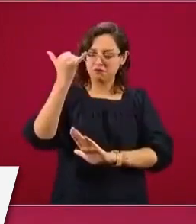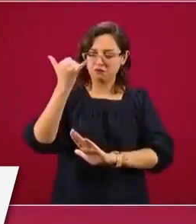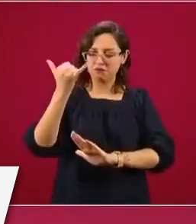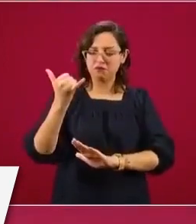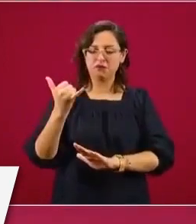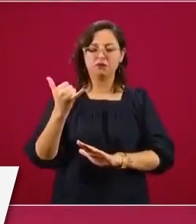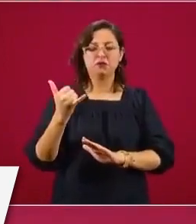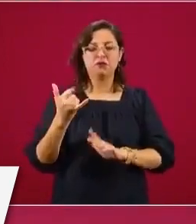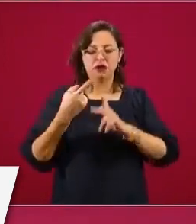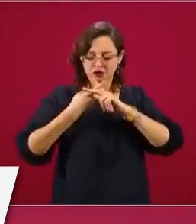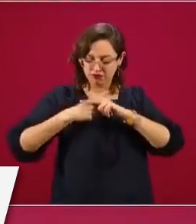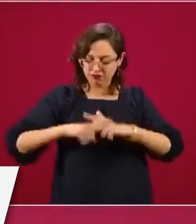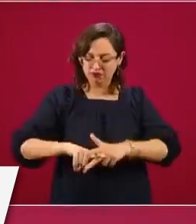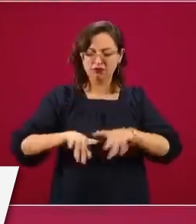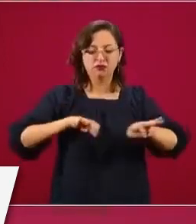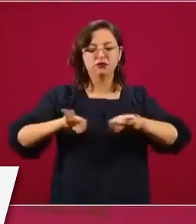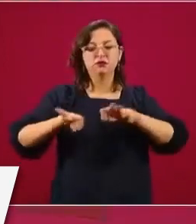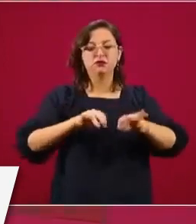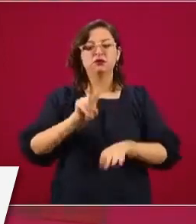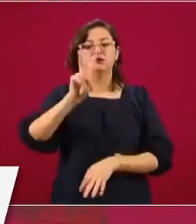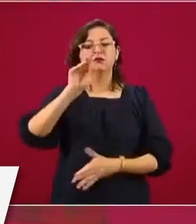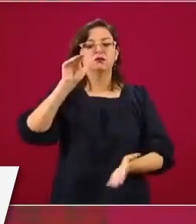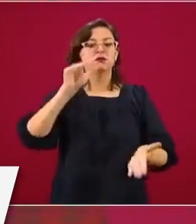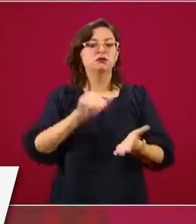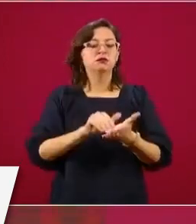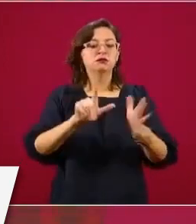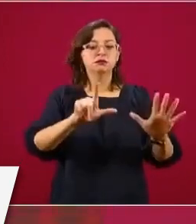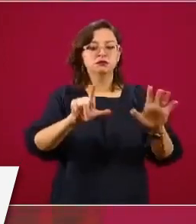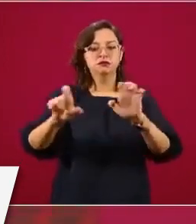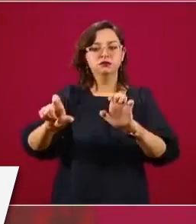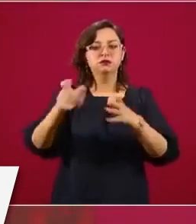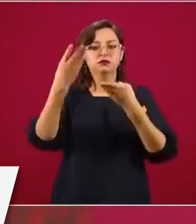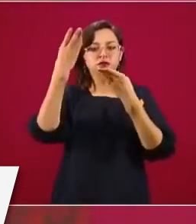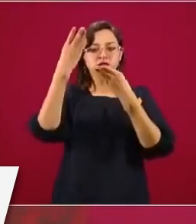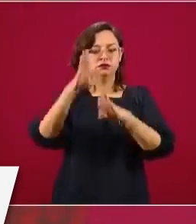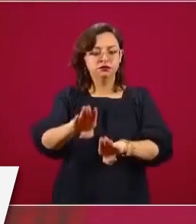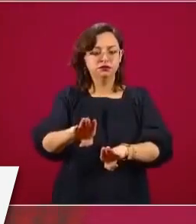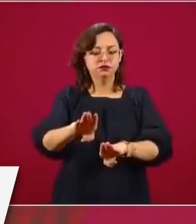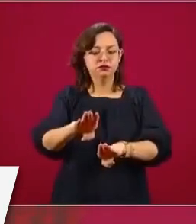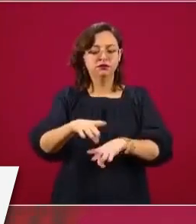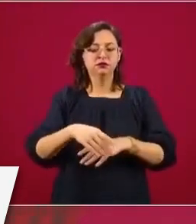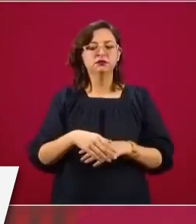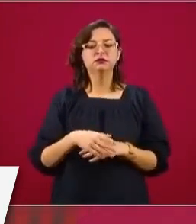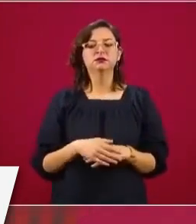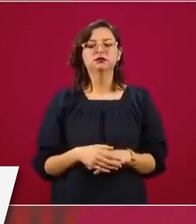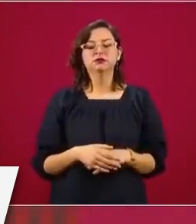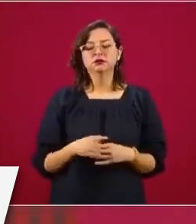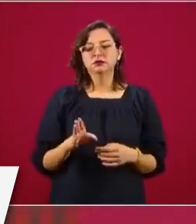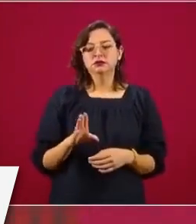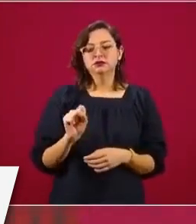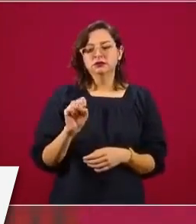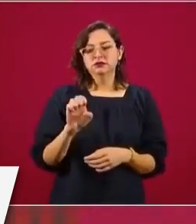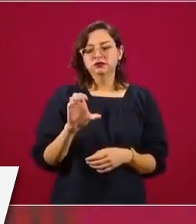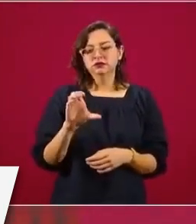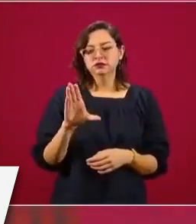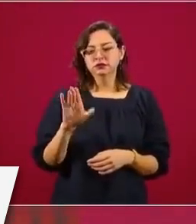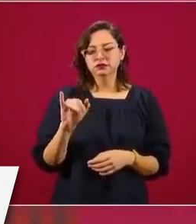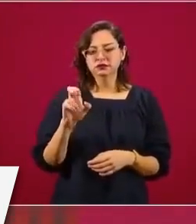dos mil 700 sucursales del Banco del Bienestar